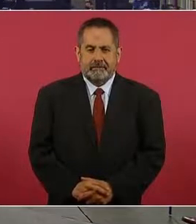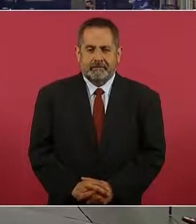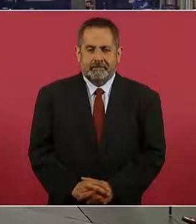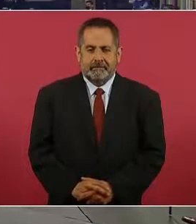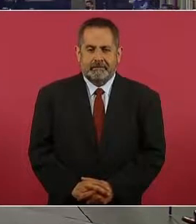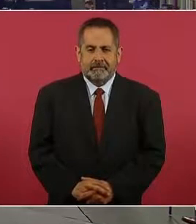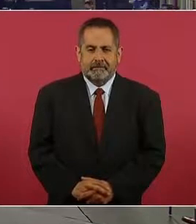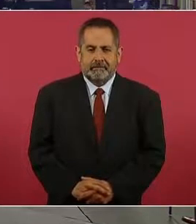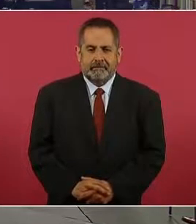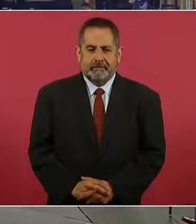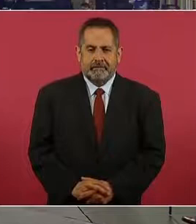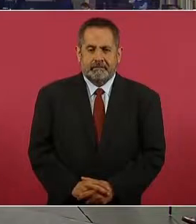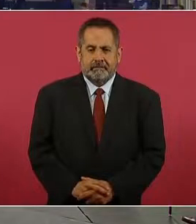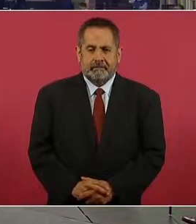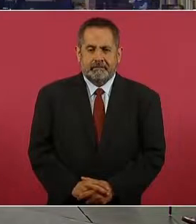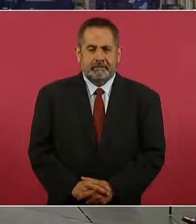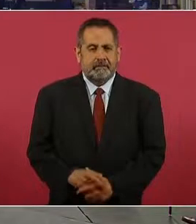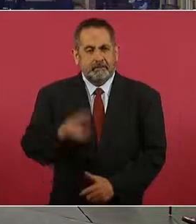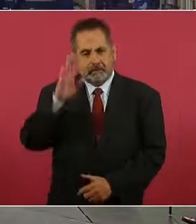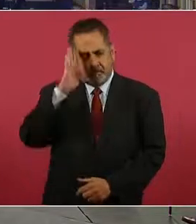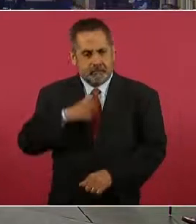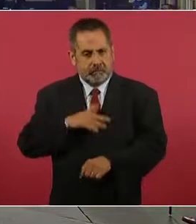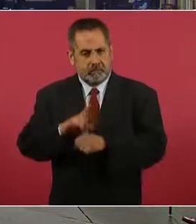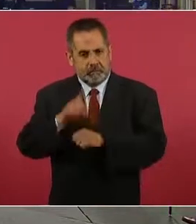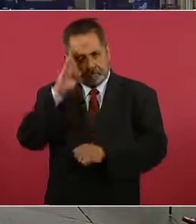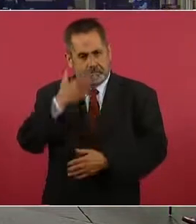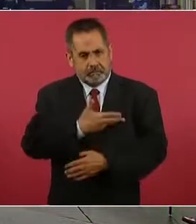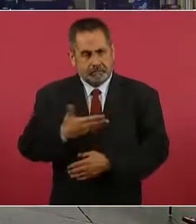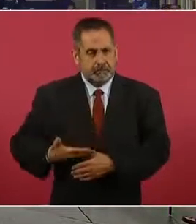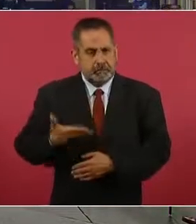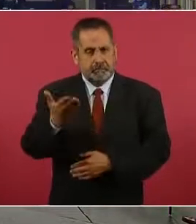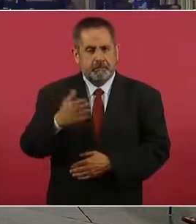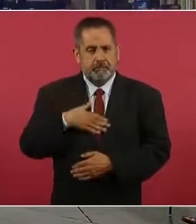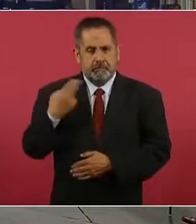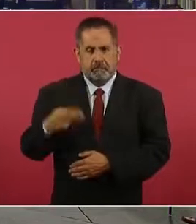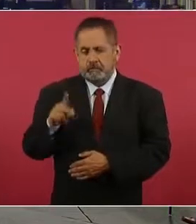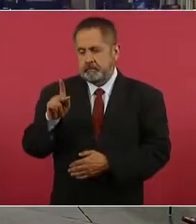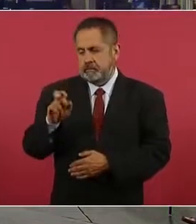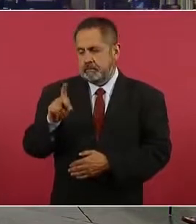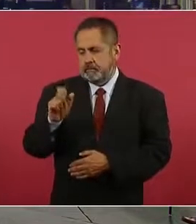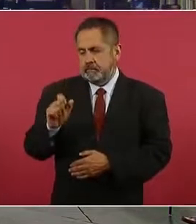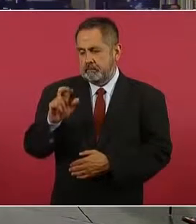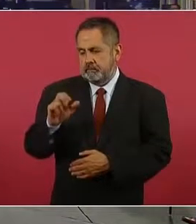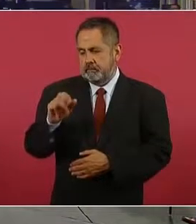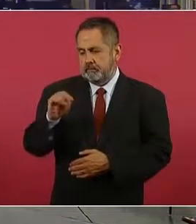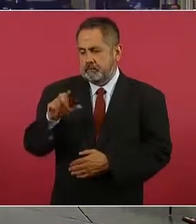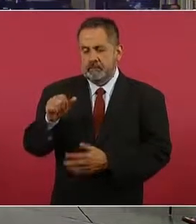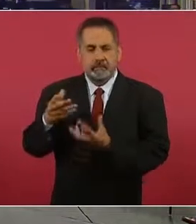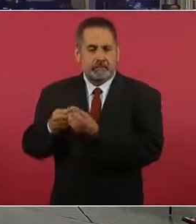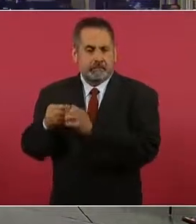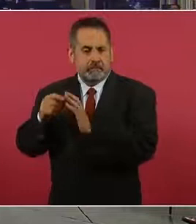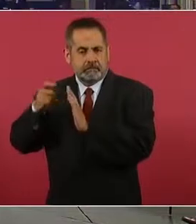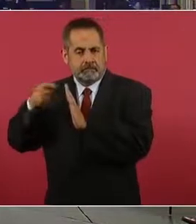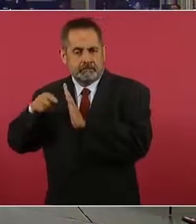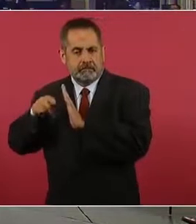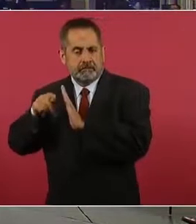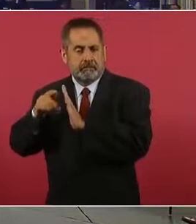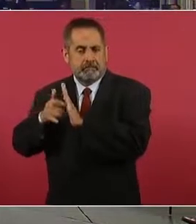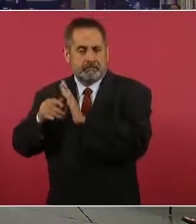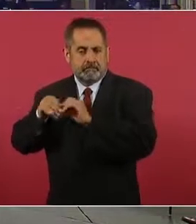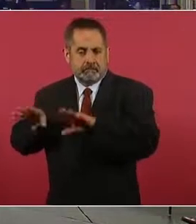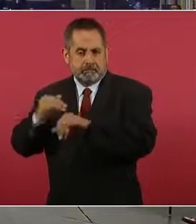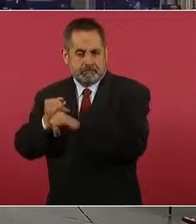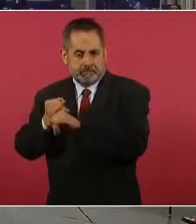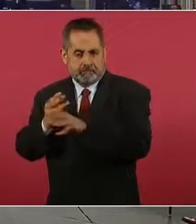Adelante, adelante. Hola, muy buenos días, señor presidente. Soy Pepe Ramírez del canal El Charro en Vivo, un canal de medios